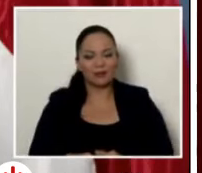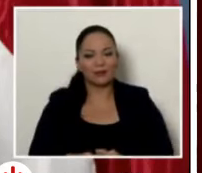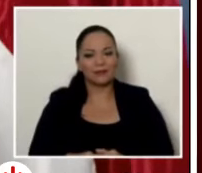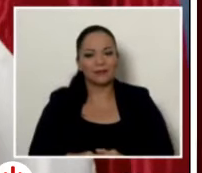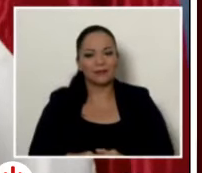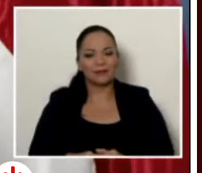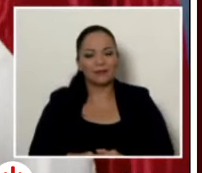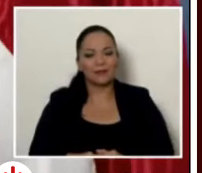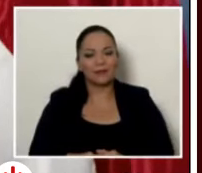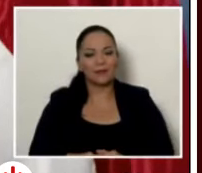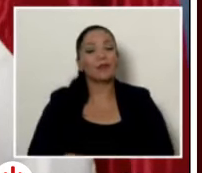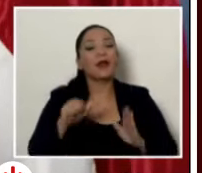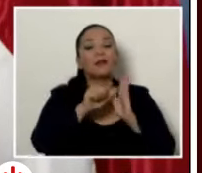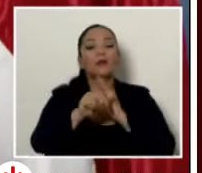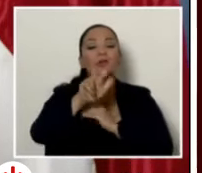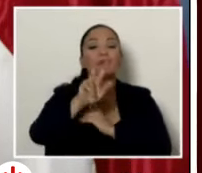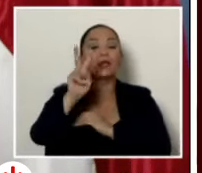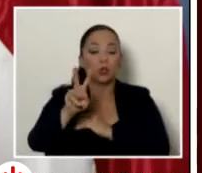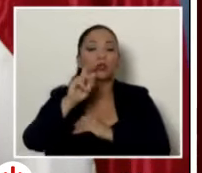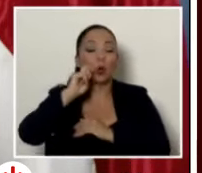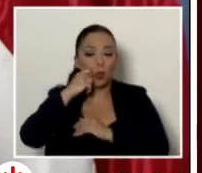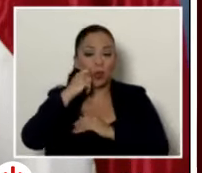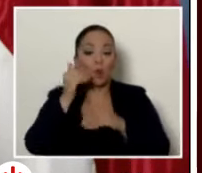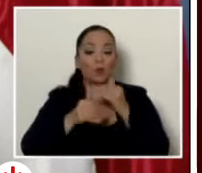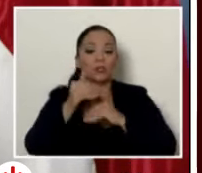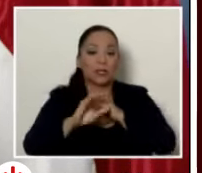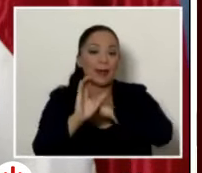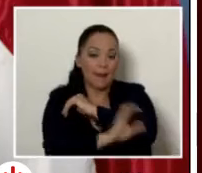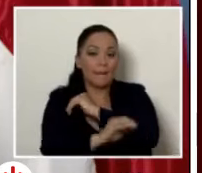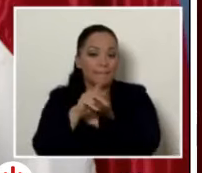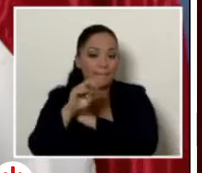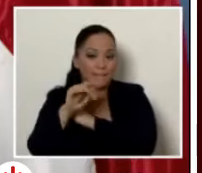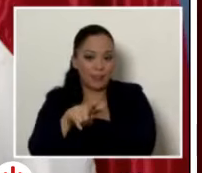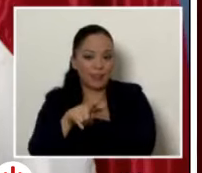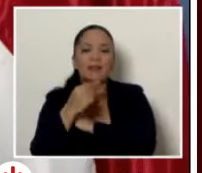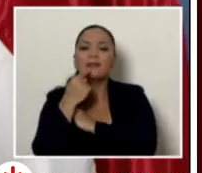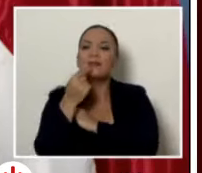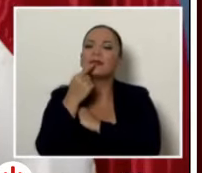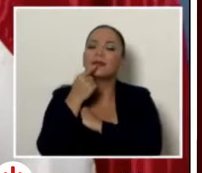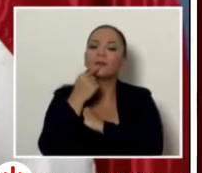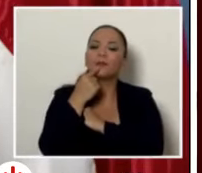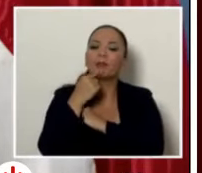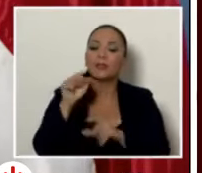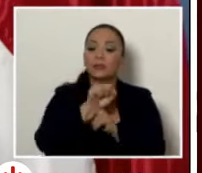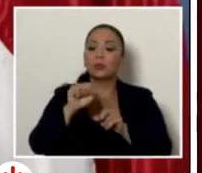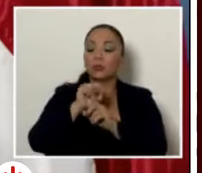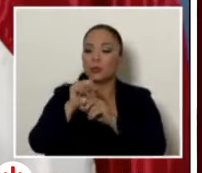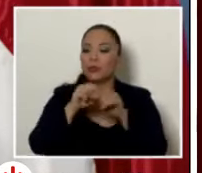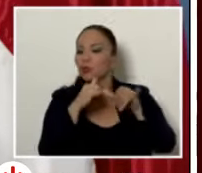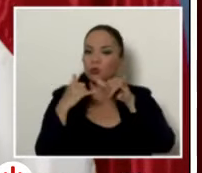De conformidad al artículo 32 del Código Procesal Penal, los delitos denunciados que sean